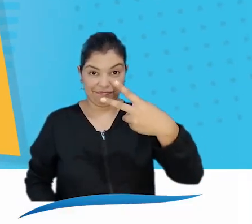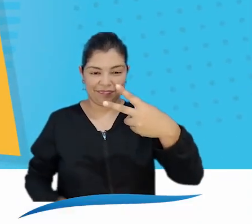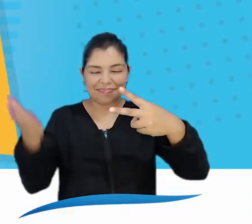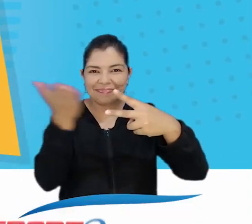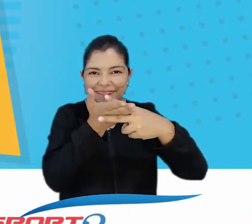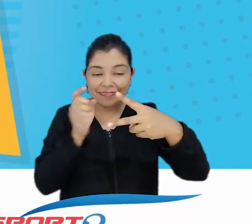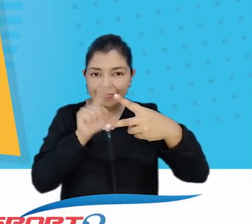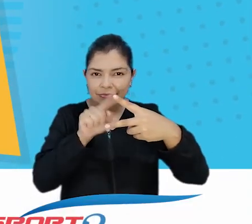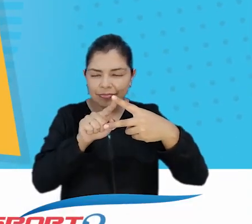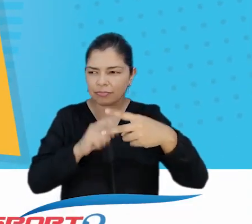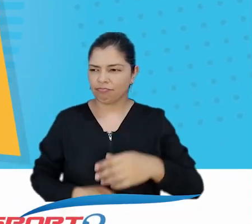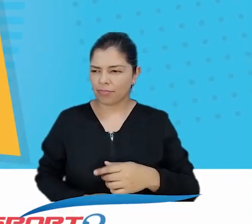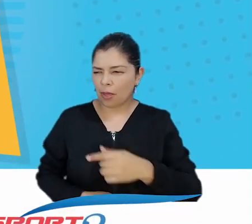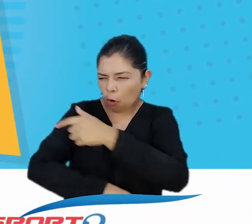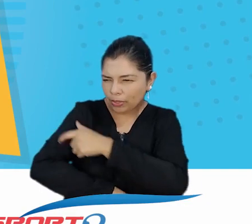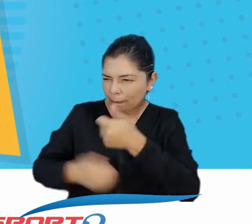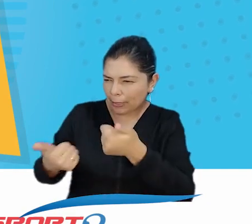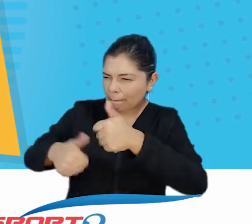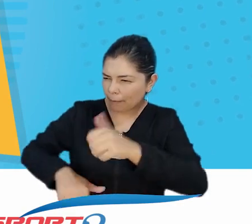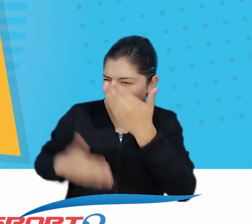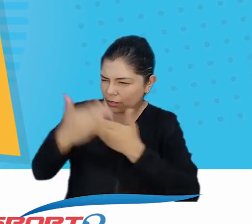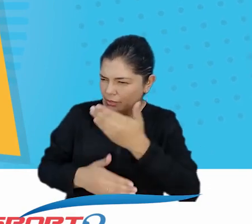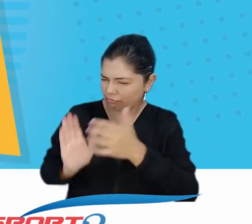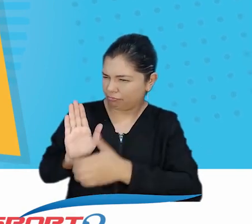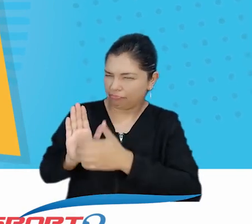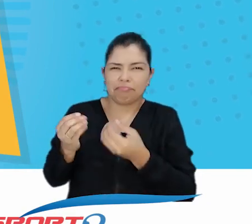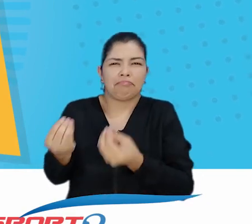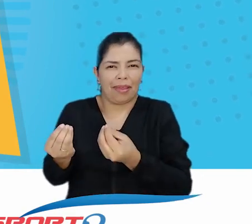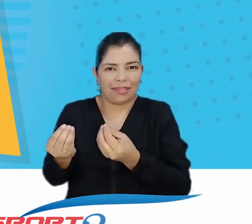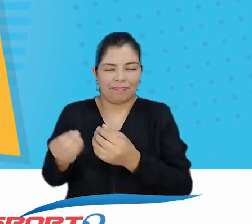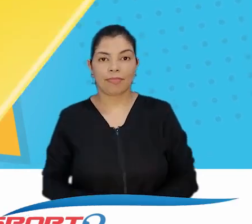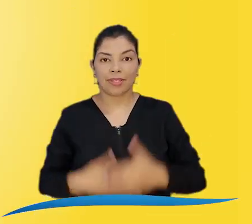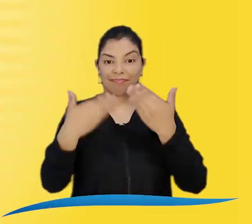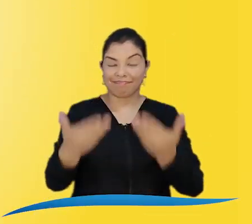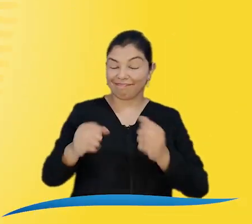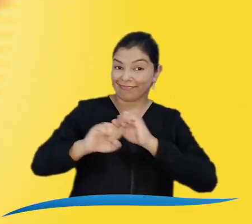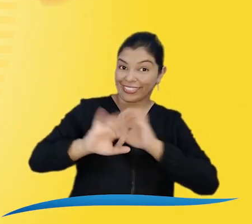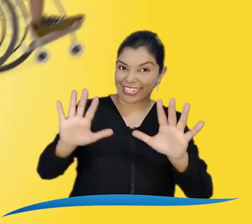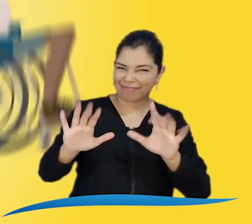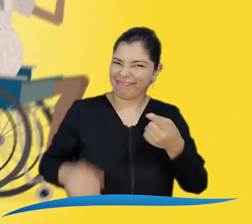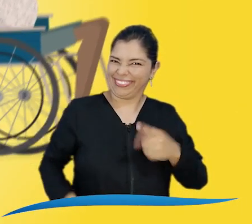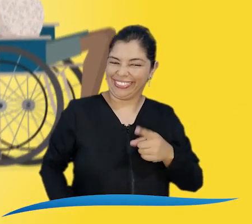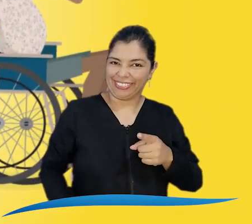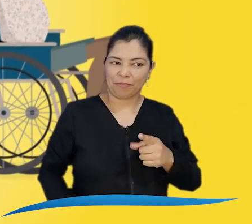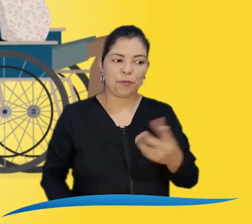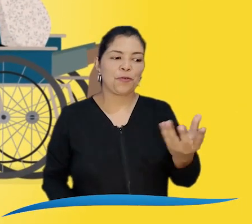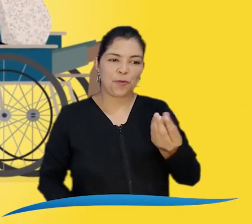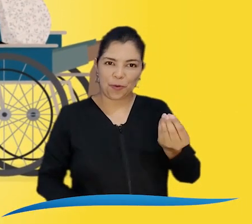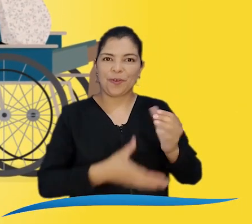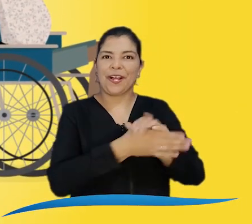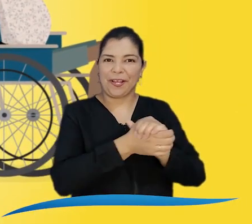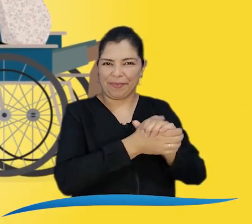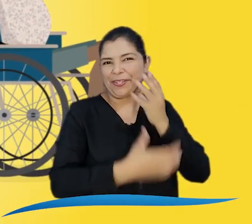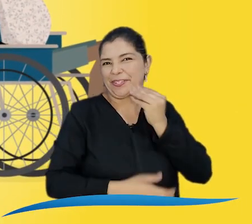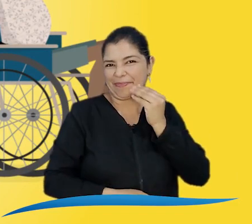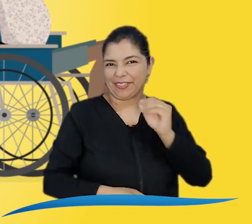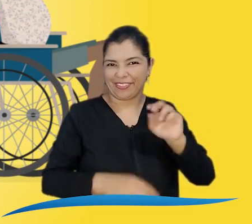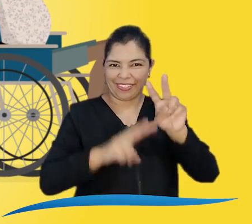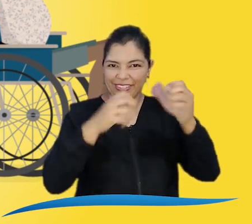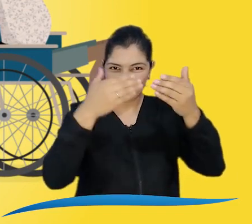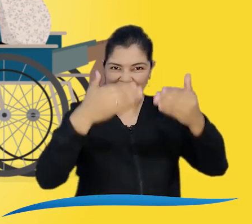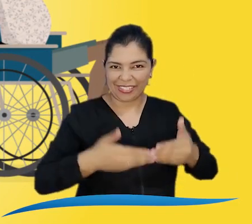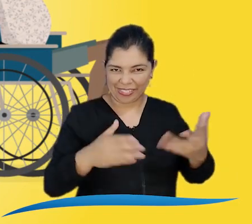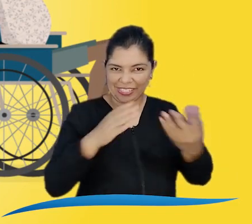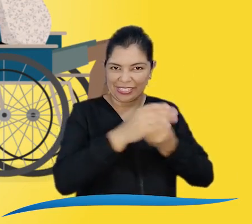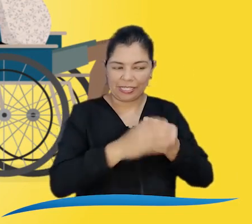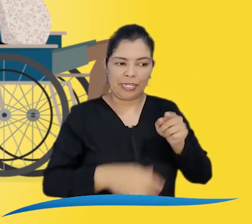Episodio 2. Primera parte. ¿Y para qué diagnóstico? Así clarito, son las aventuras de un grupo de amigos y expertos en